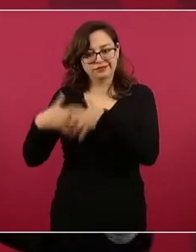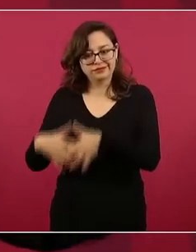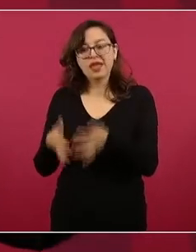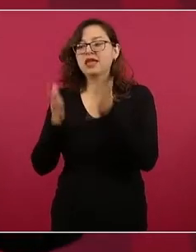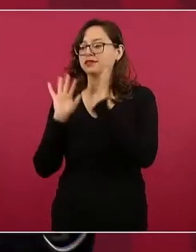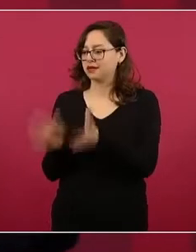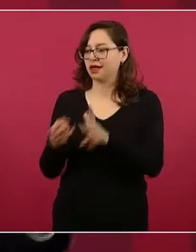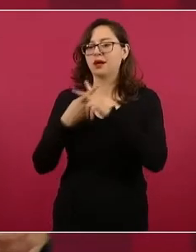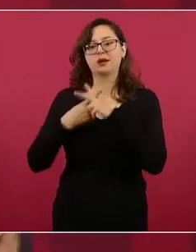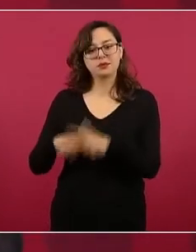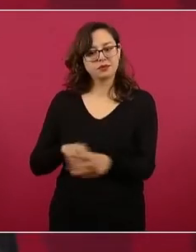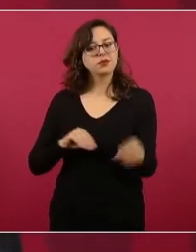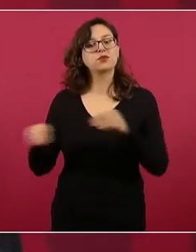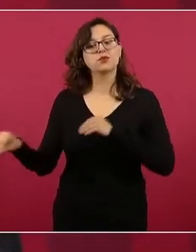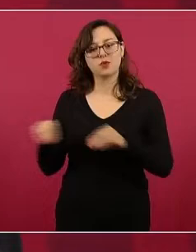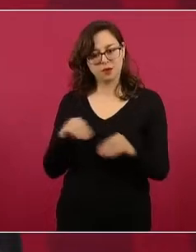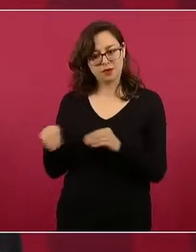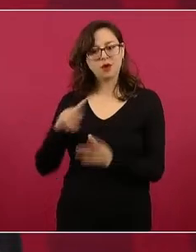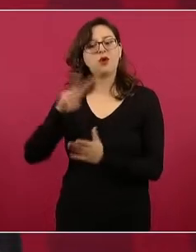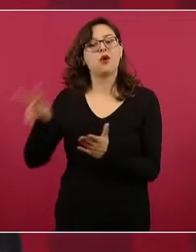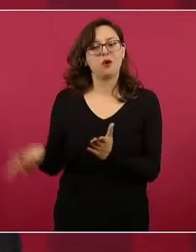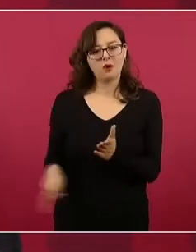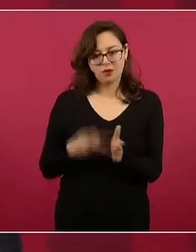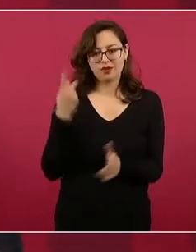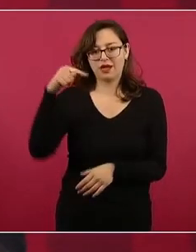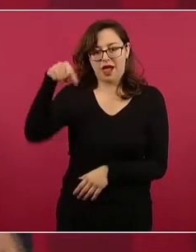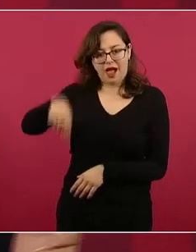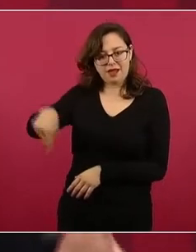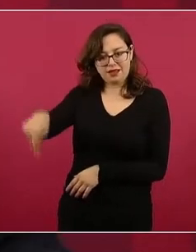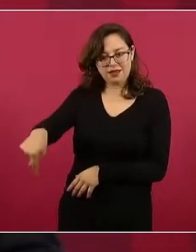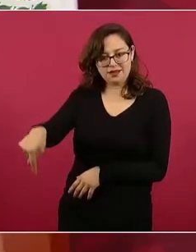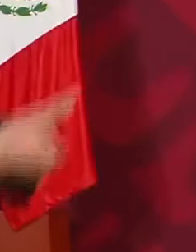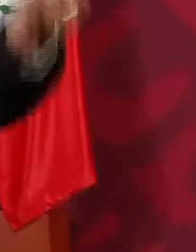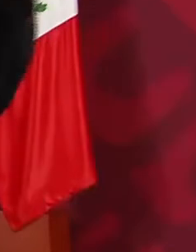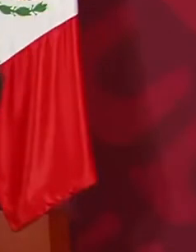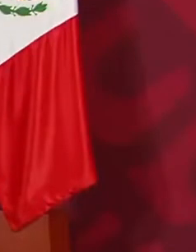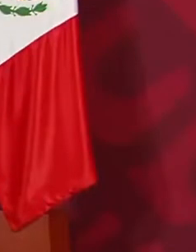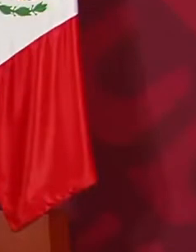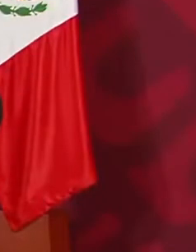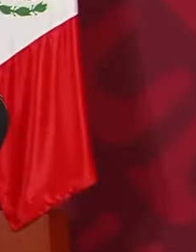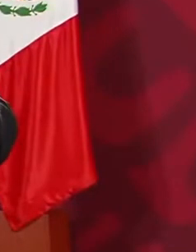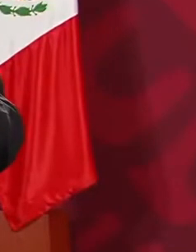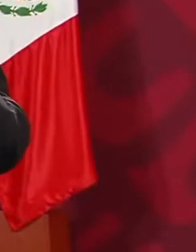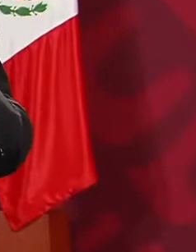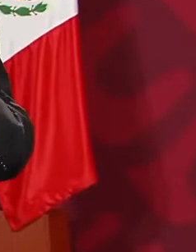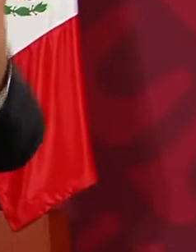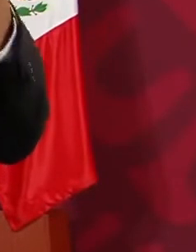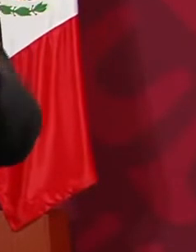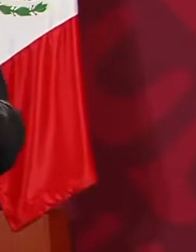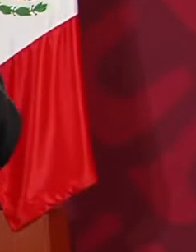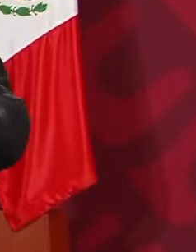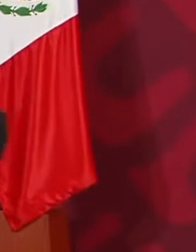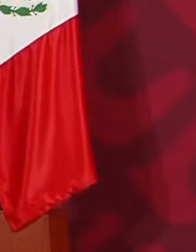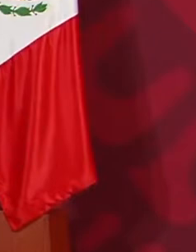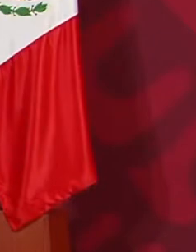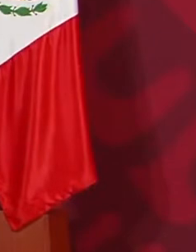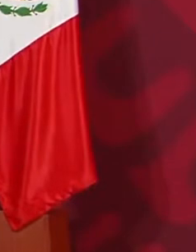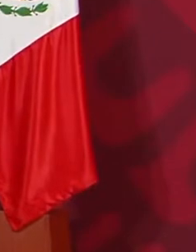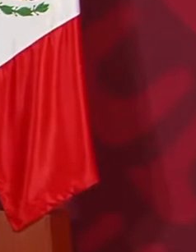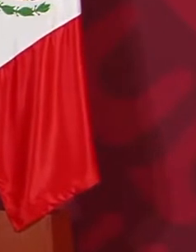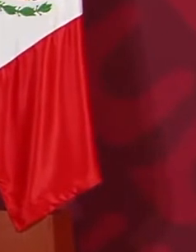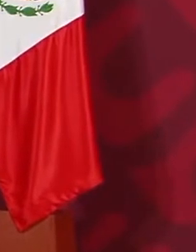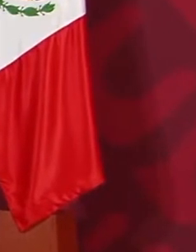produciendo fertilizante. Al mismo tiempo, tomamos la decisión